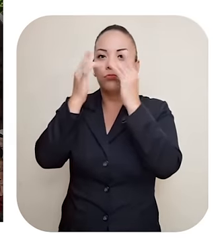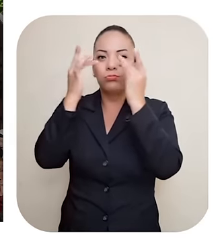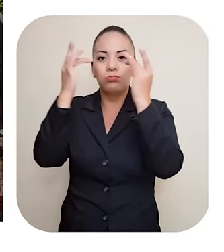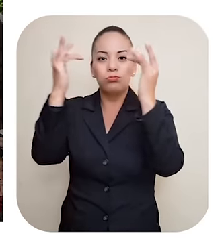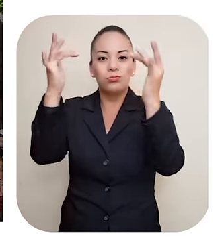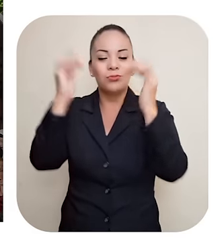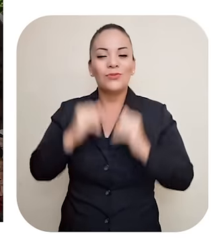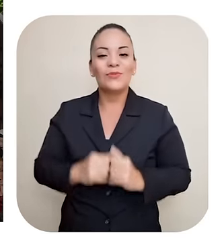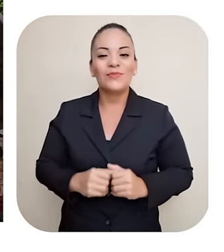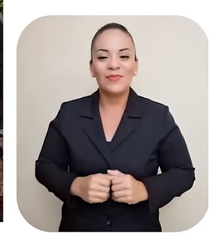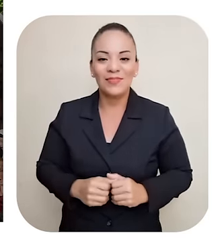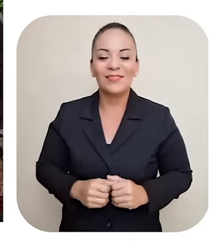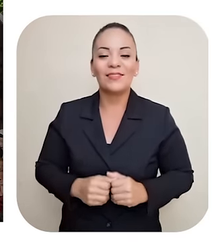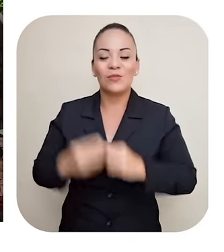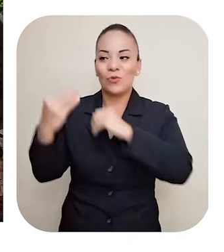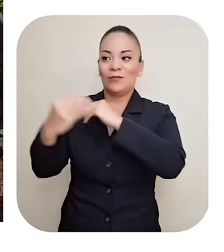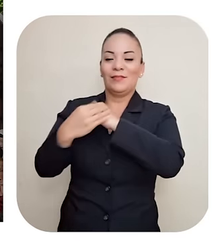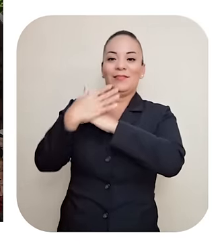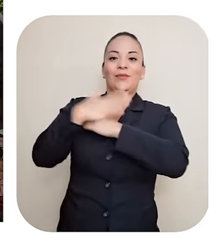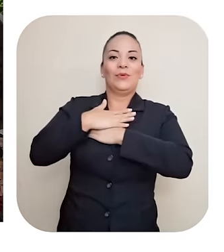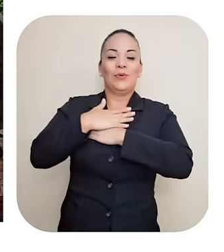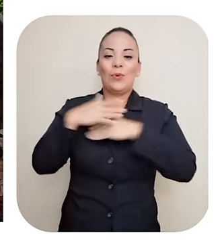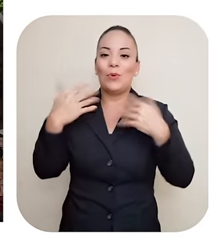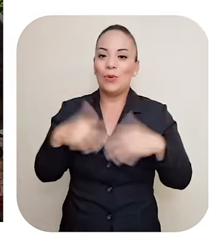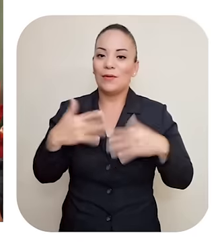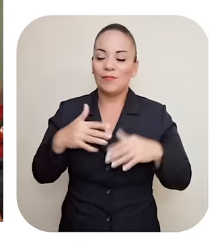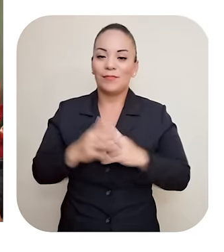¿Verdad? Ya me están dando ganas